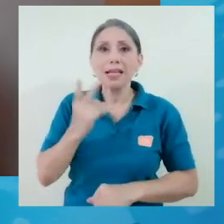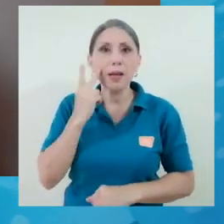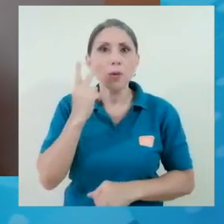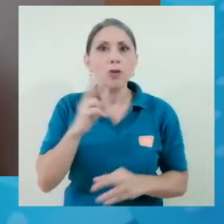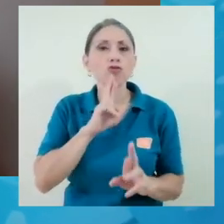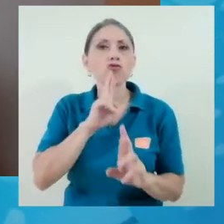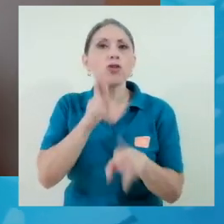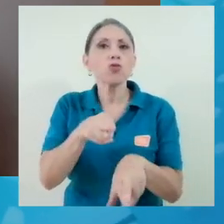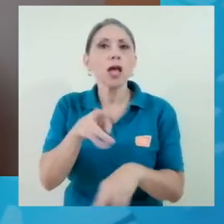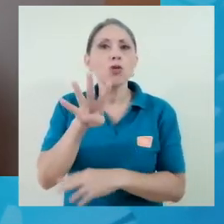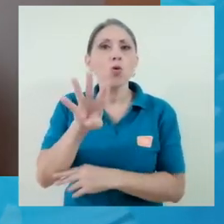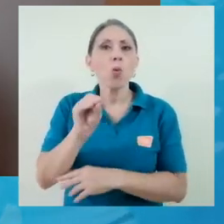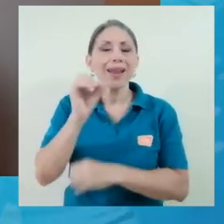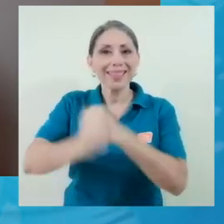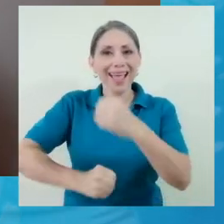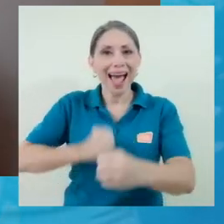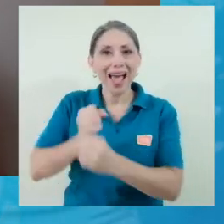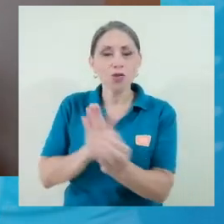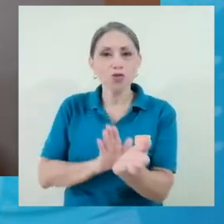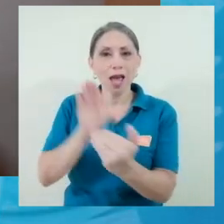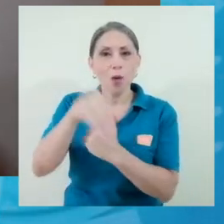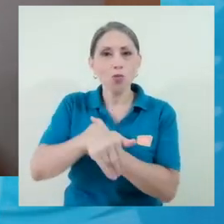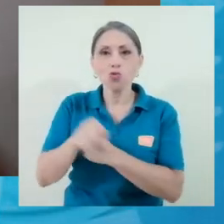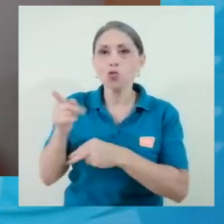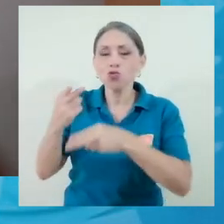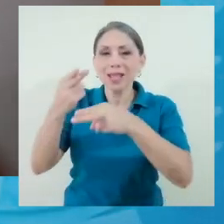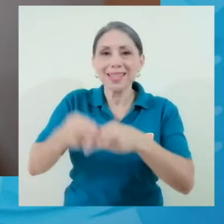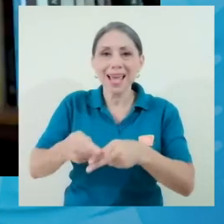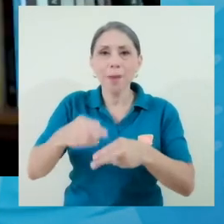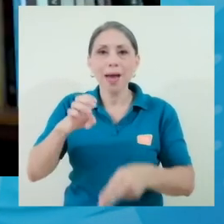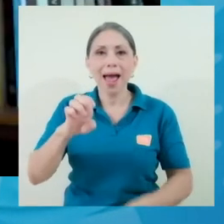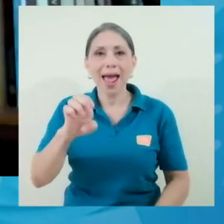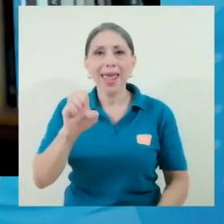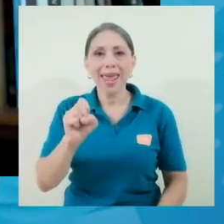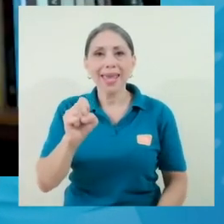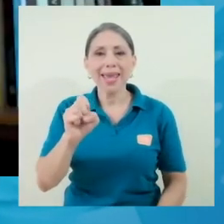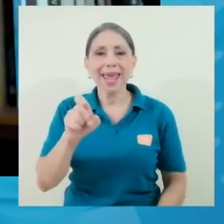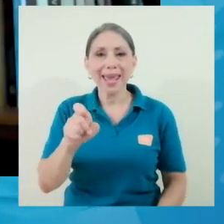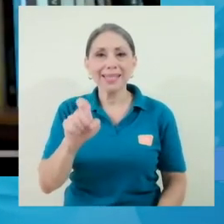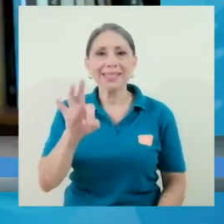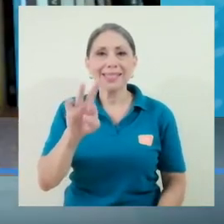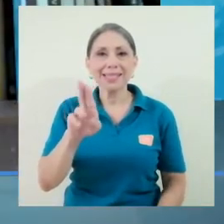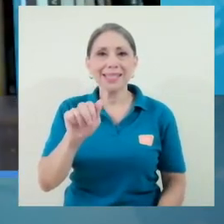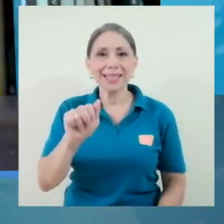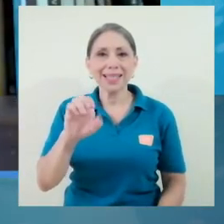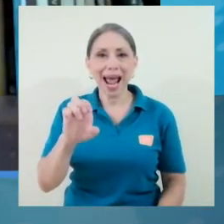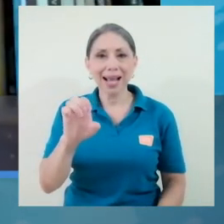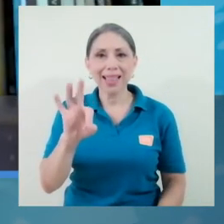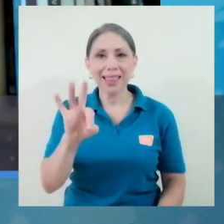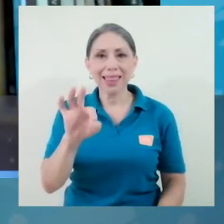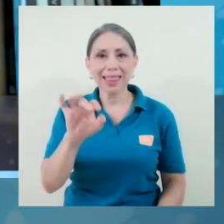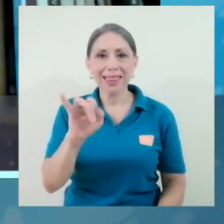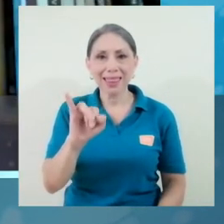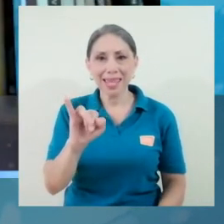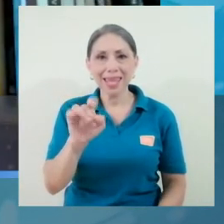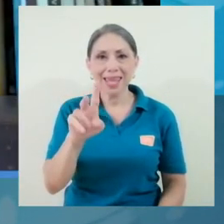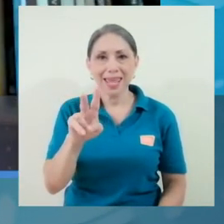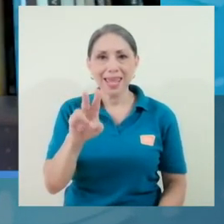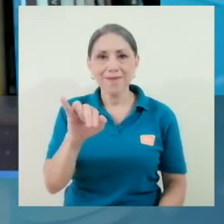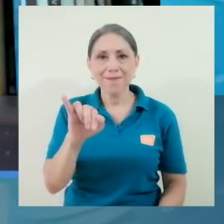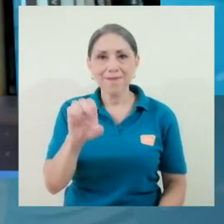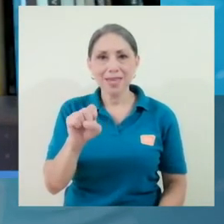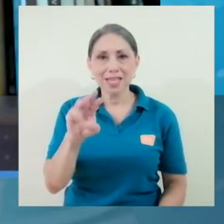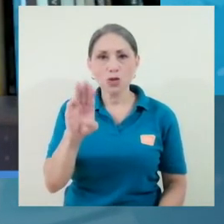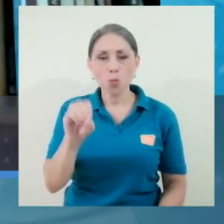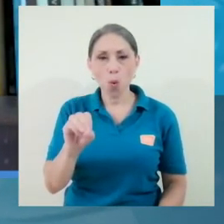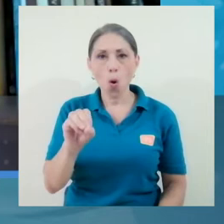de abuso de lo que usted llama extractivismo neoliberal. Primero que todo, esta crisis, porque ahora